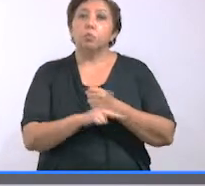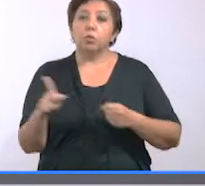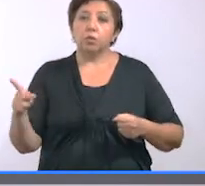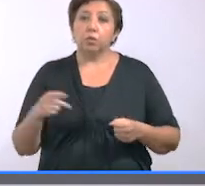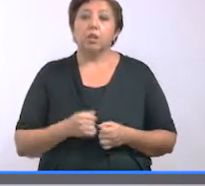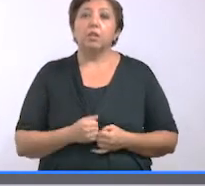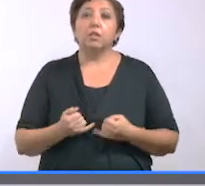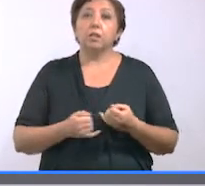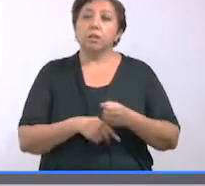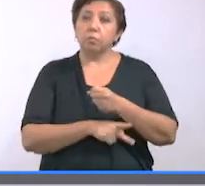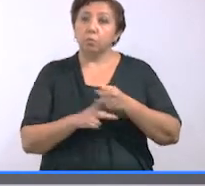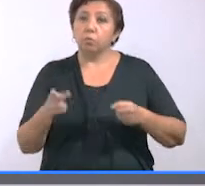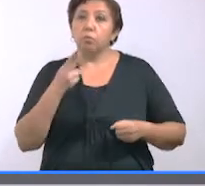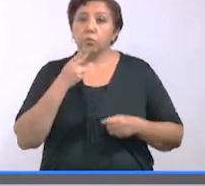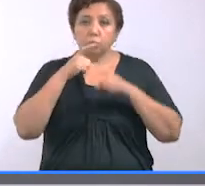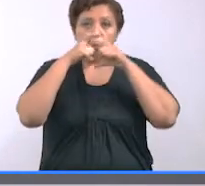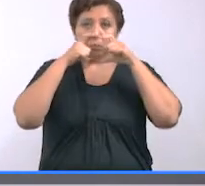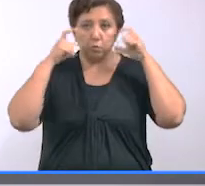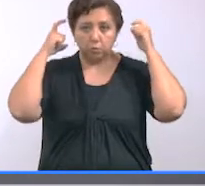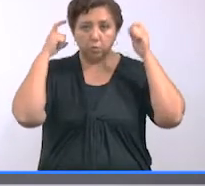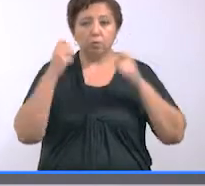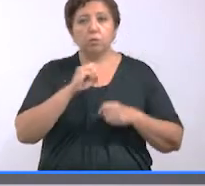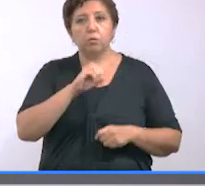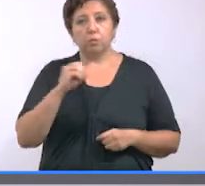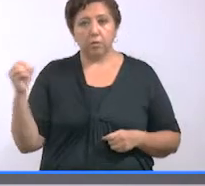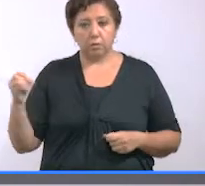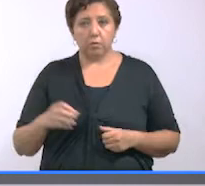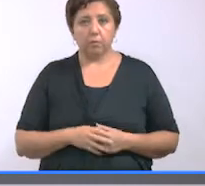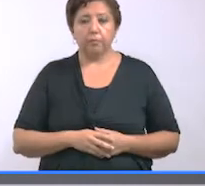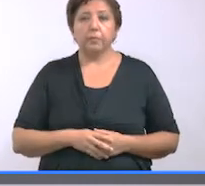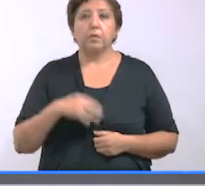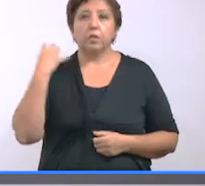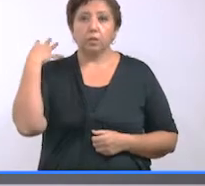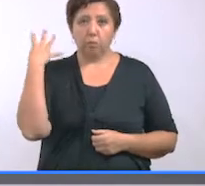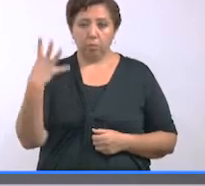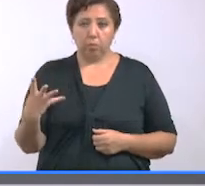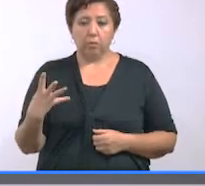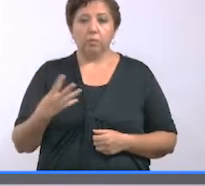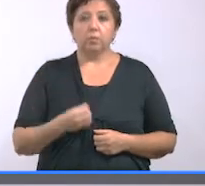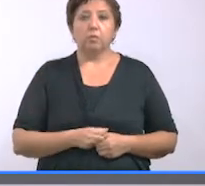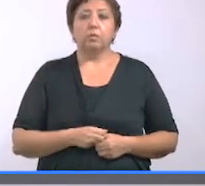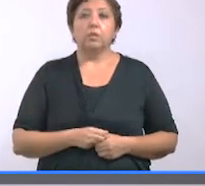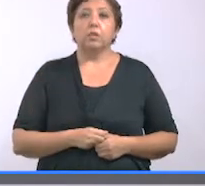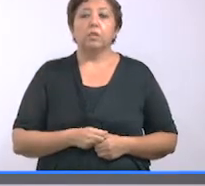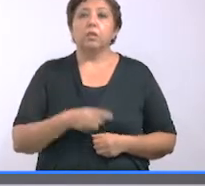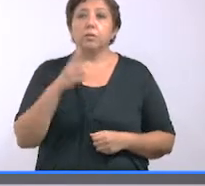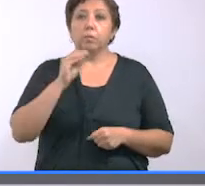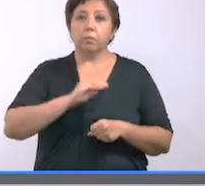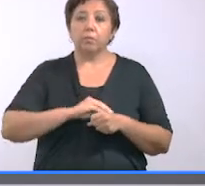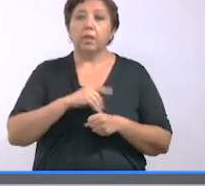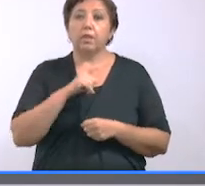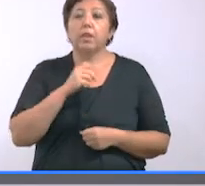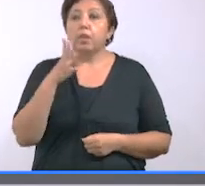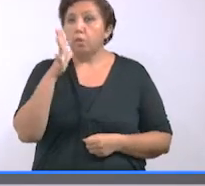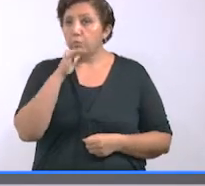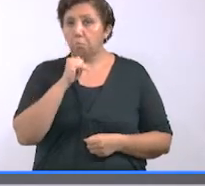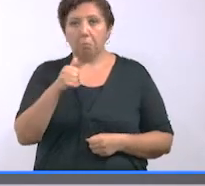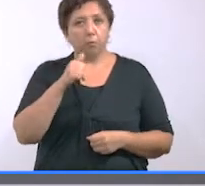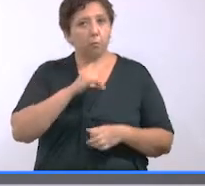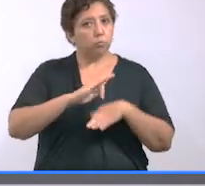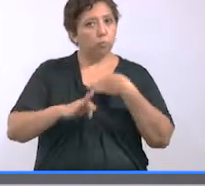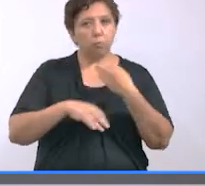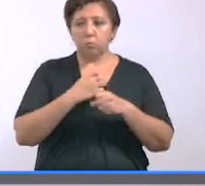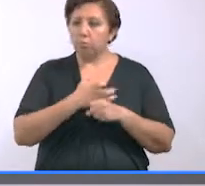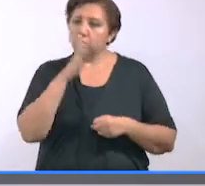al transitar por las playas el uso de cubrebocas es obligatorio. 4. El restablecimiento de la ley seca en todo el